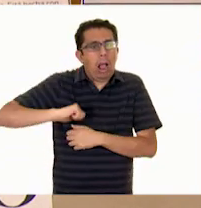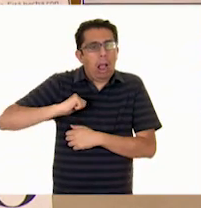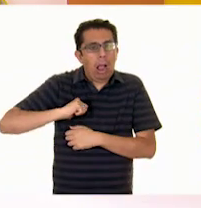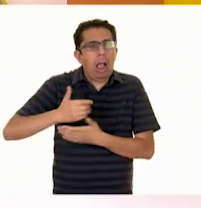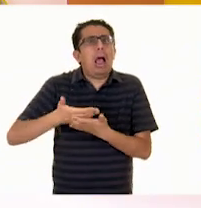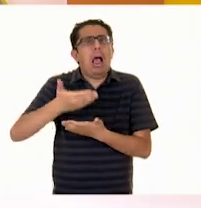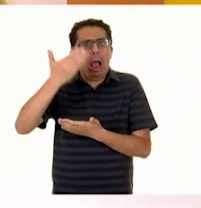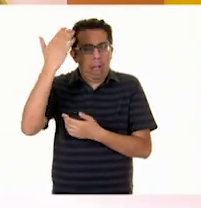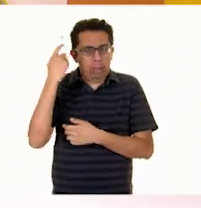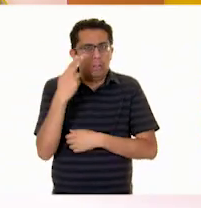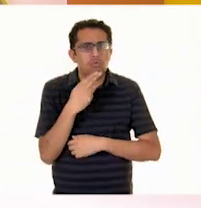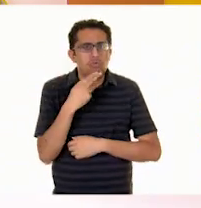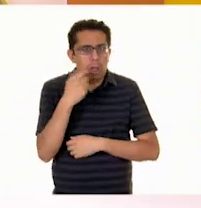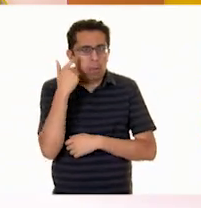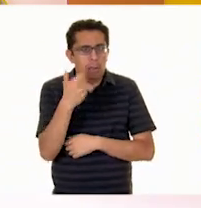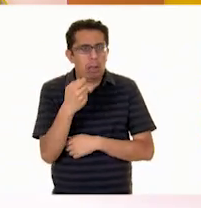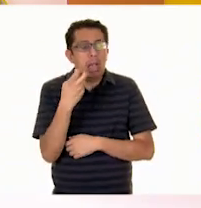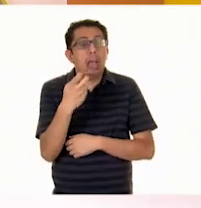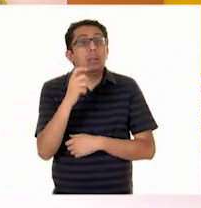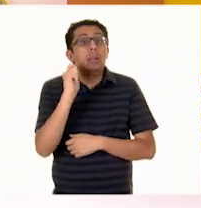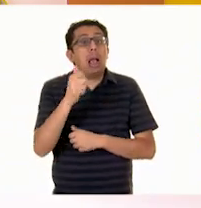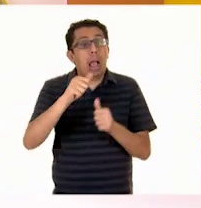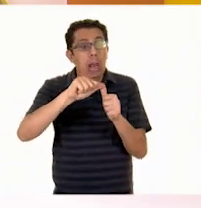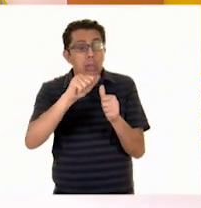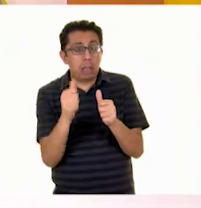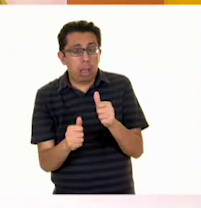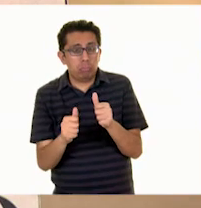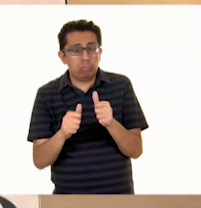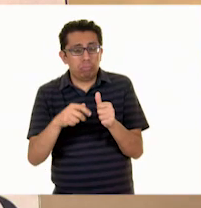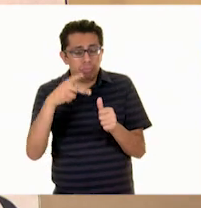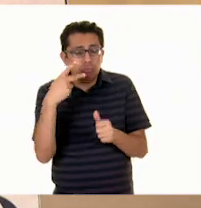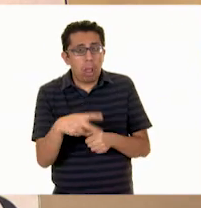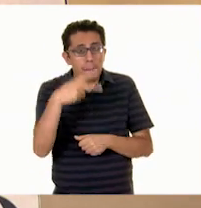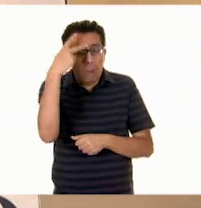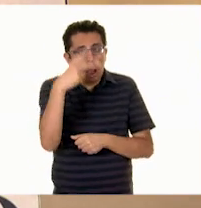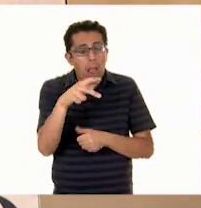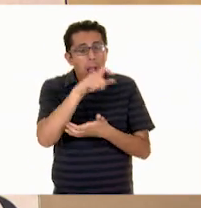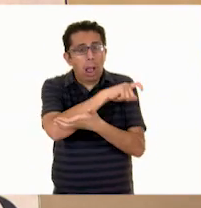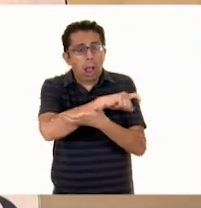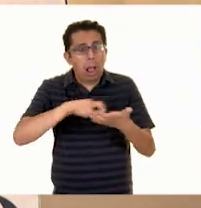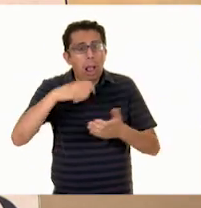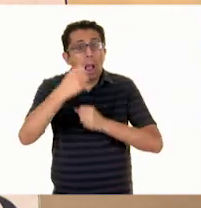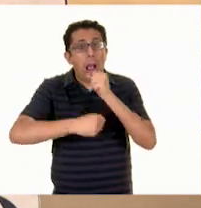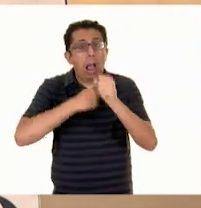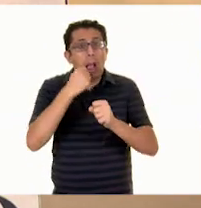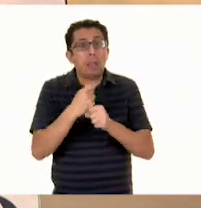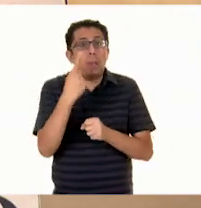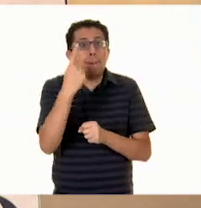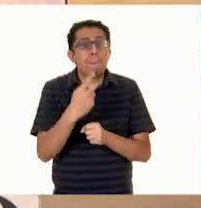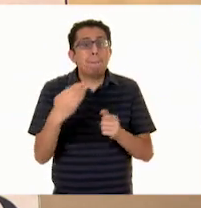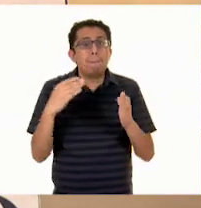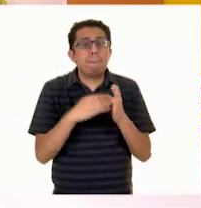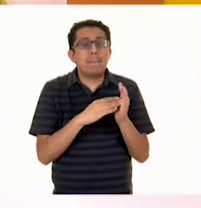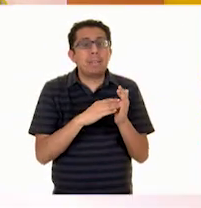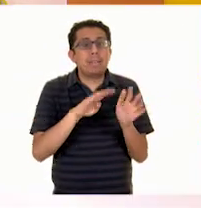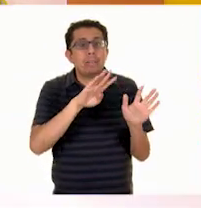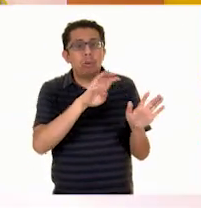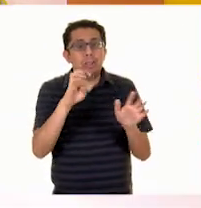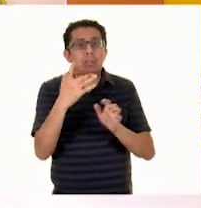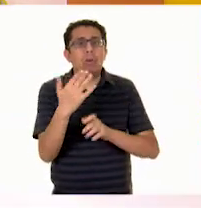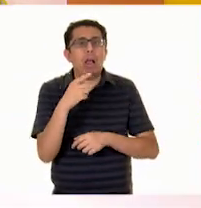Y aquí dice, es una artesanía mexicana, adquirida en 1950, y perteneció a mi